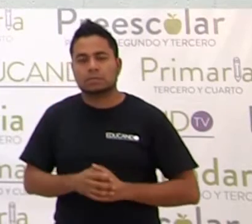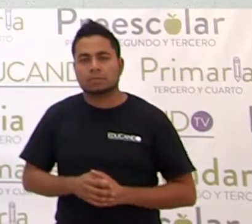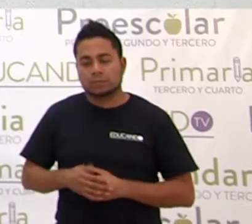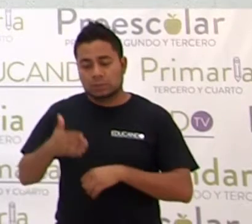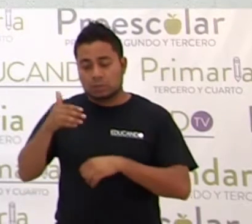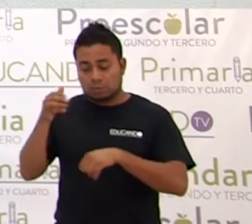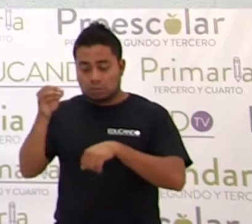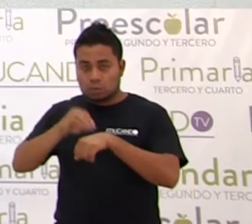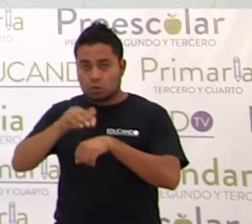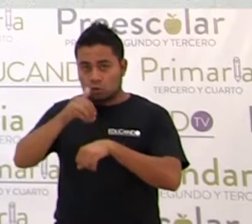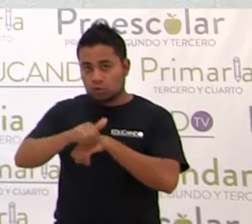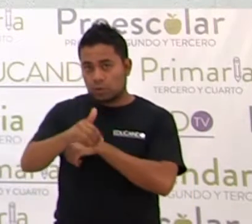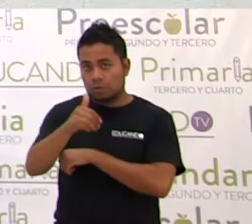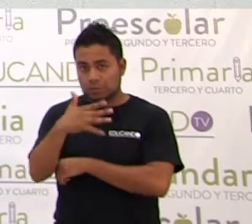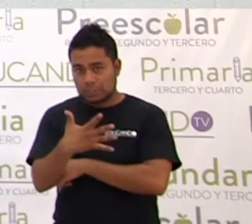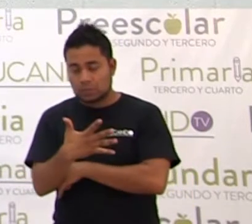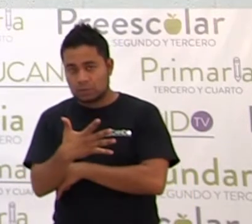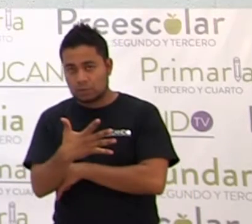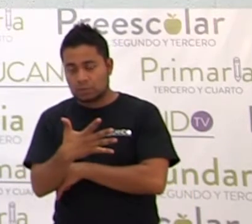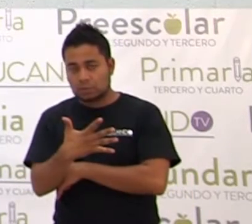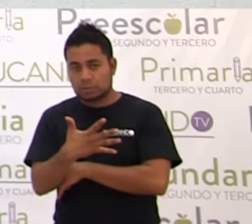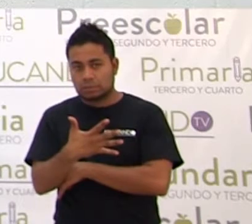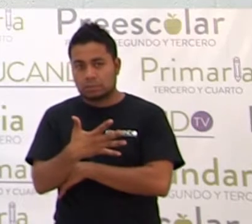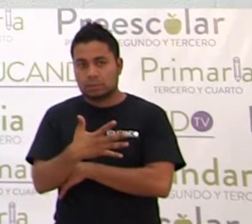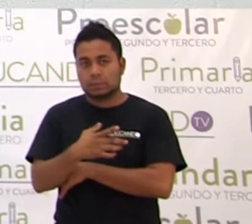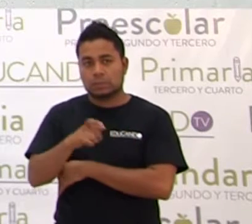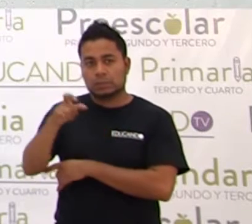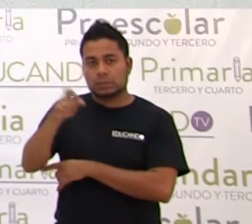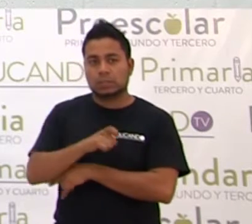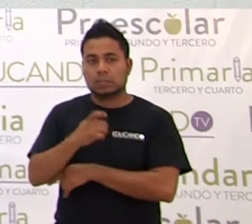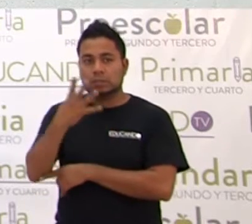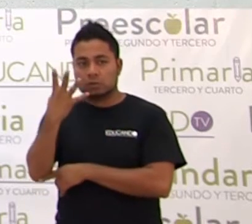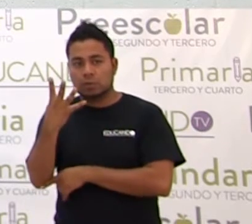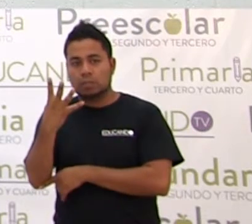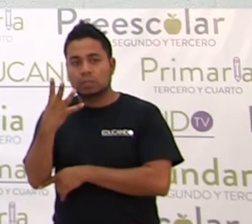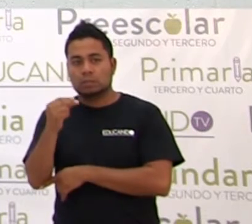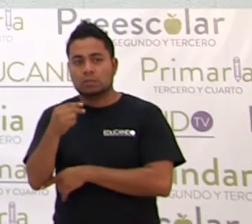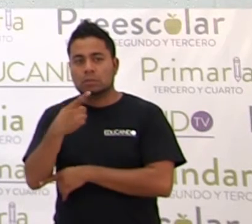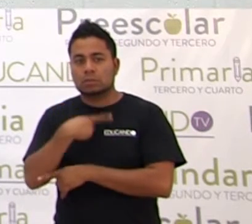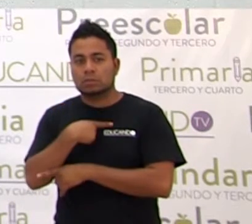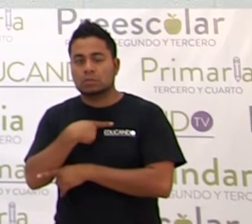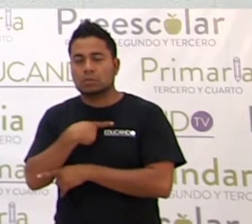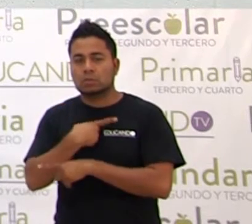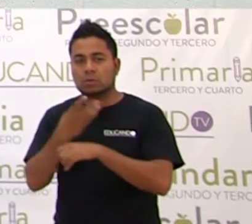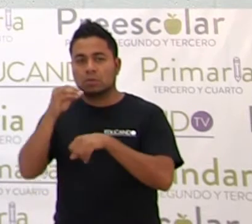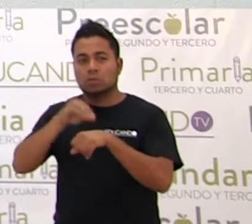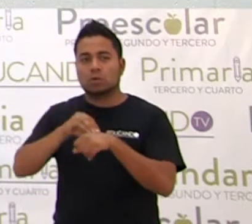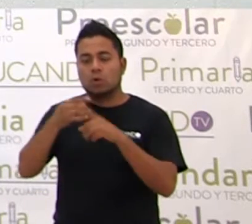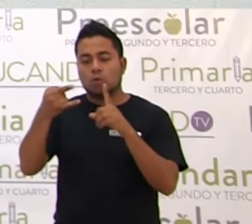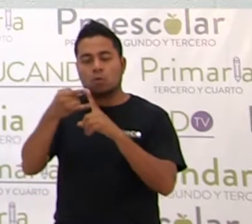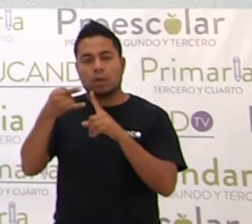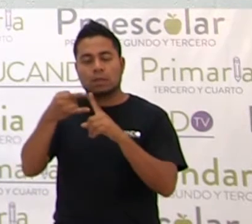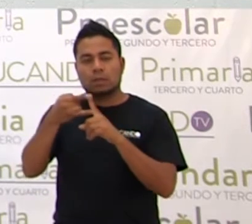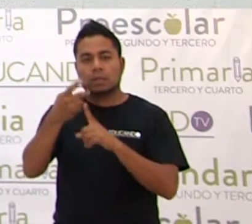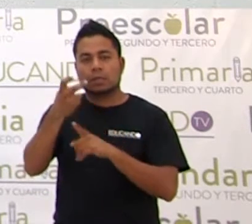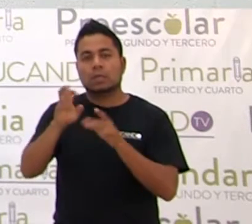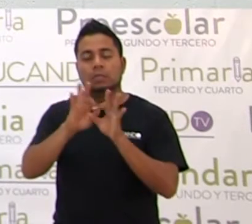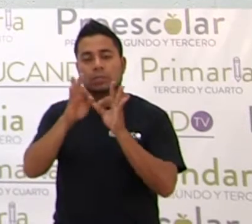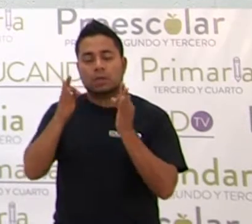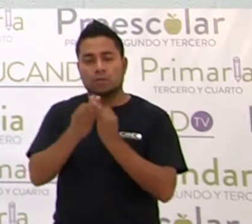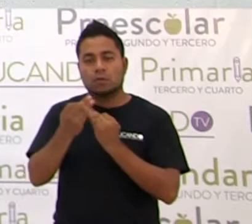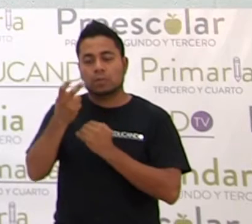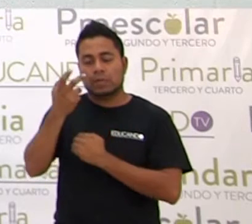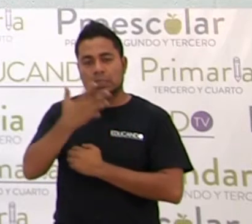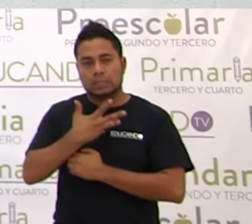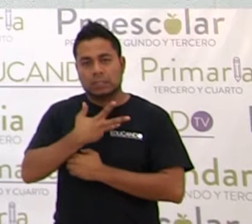número 5, ¿sí? Y en lugar de X cuarta, vamos a poner el cuadrado, que es la figura que nos